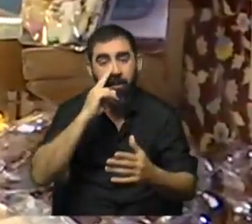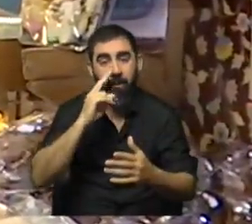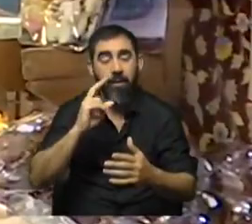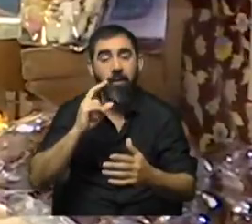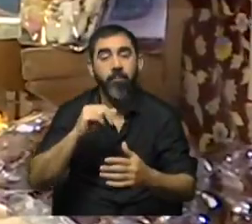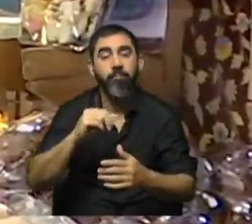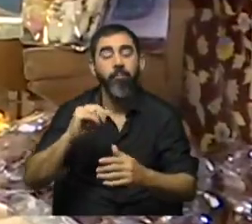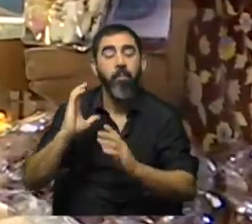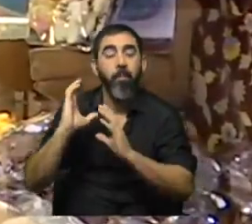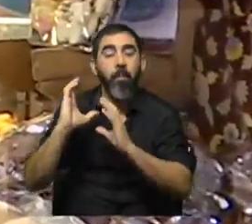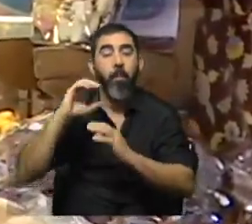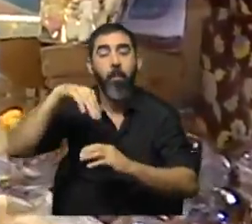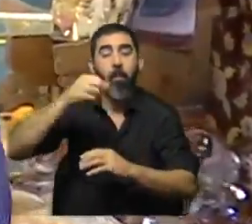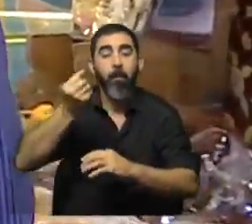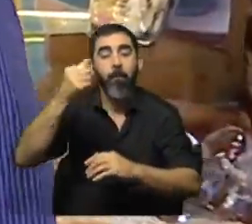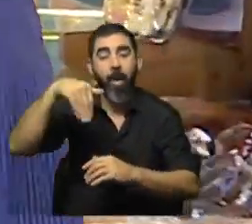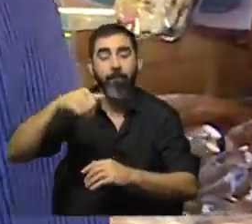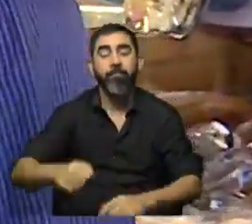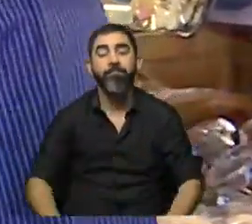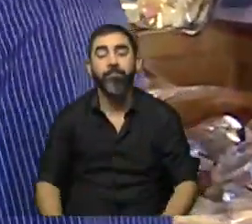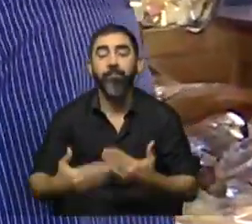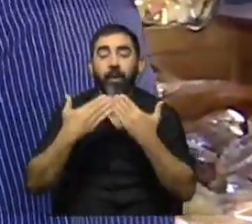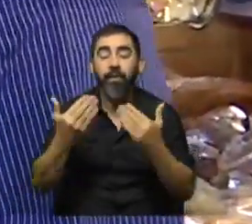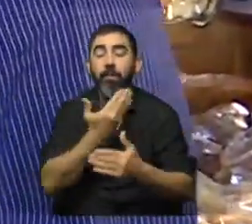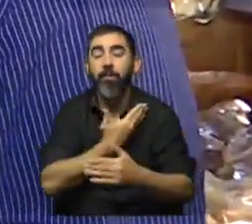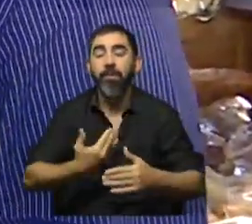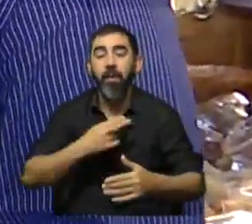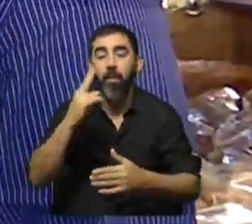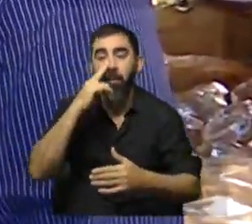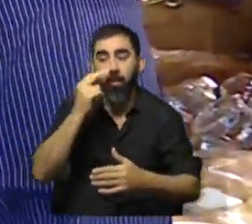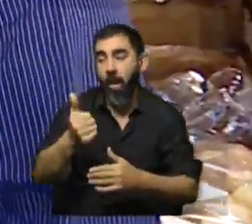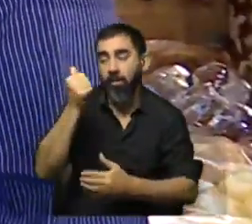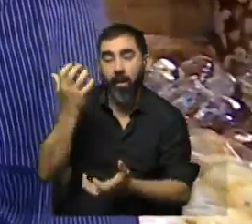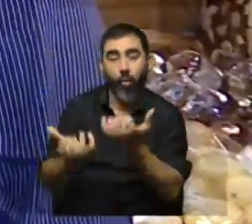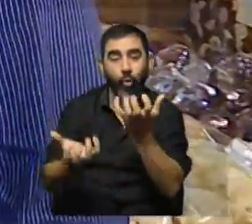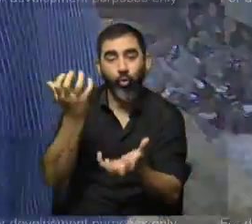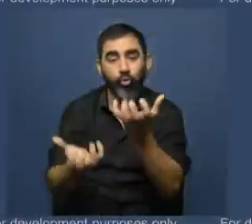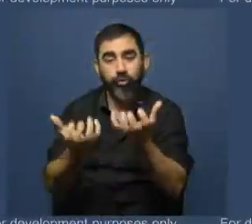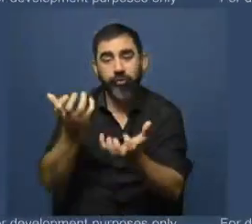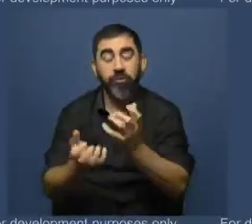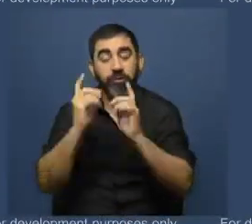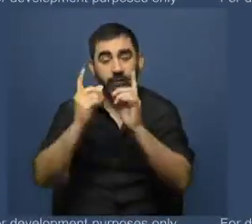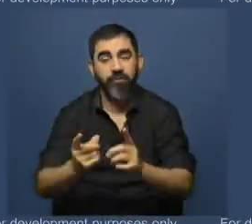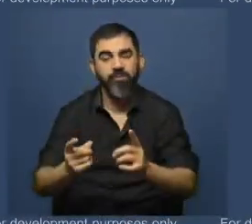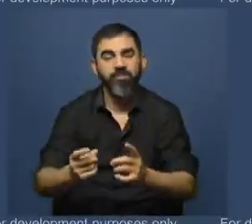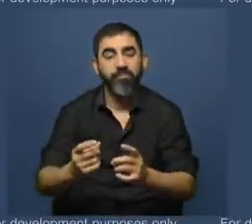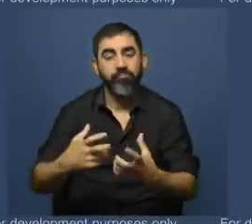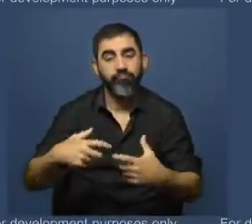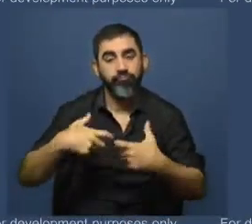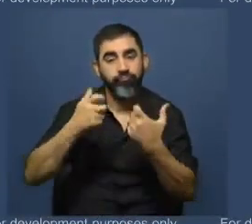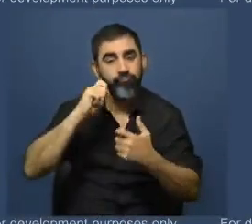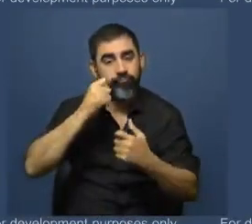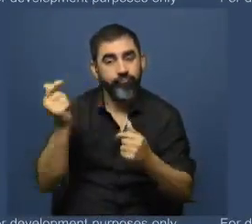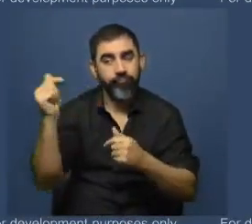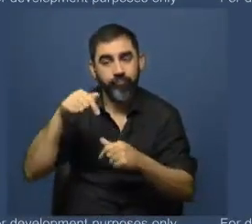agrícola. Agradecemos al presidente de los panaderos. Ustedes ven que atrás están elaborando pan marsellés, también calentito, hay que